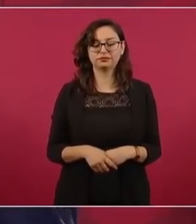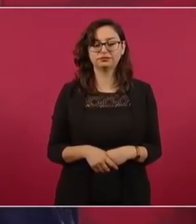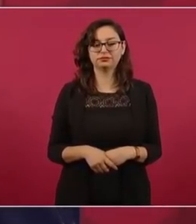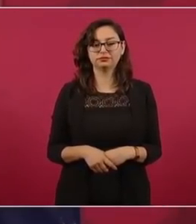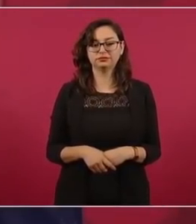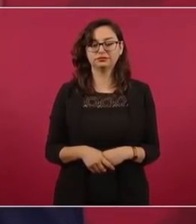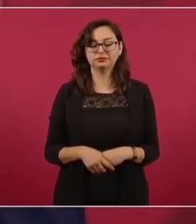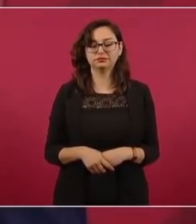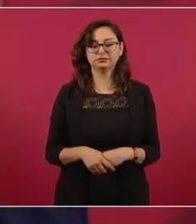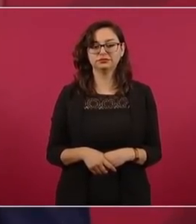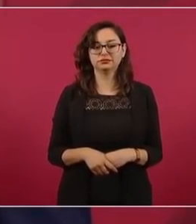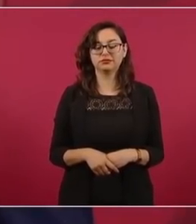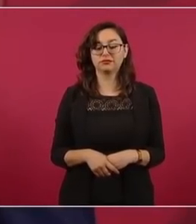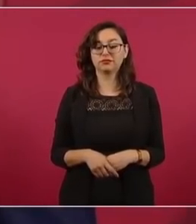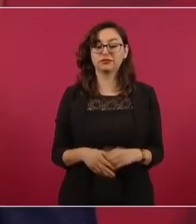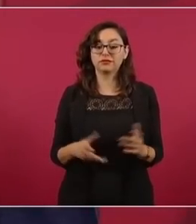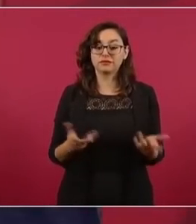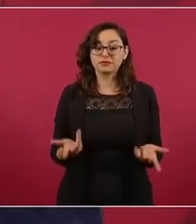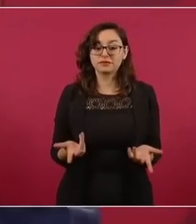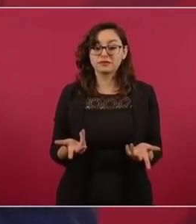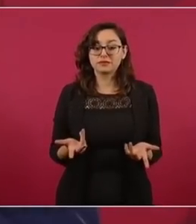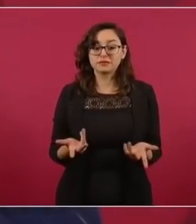insistir demasiado, pero